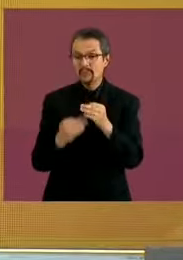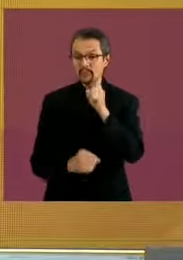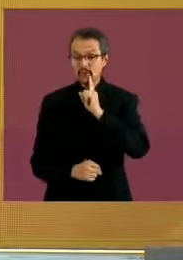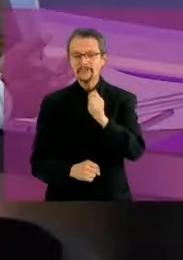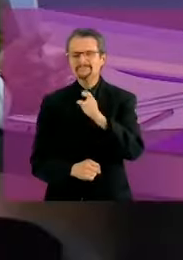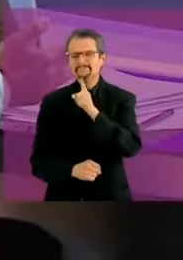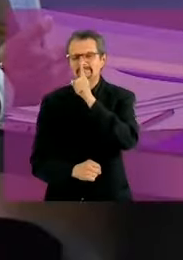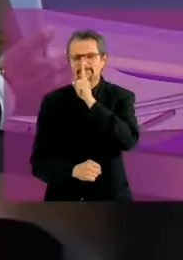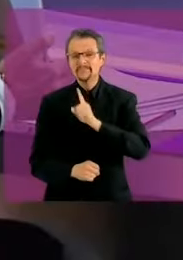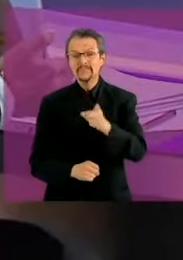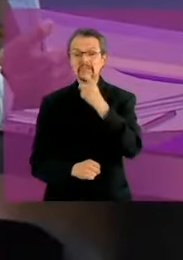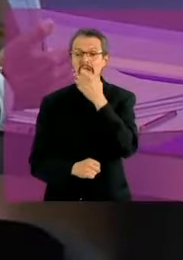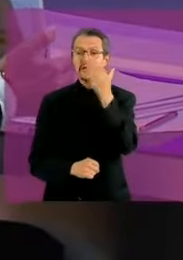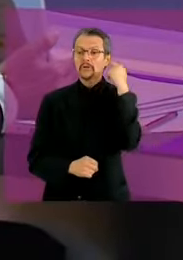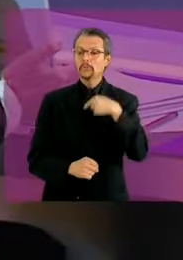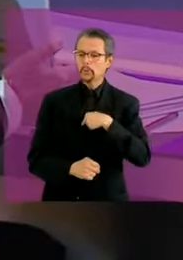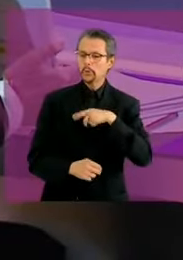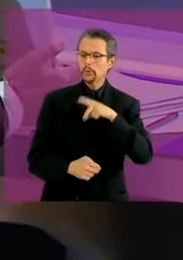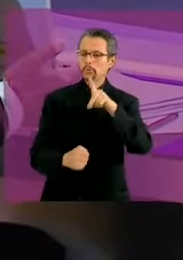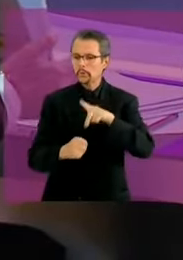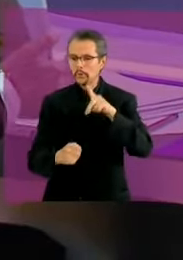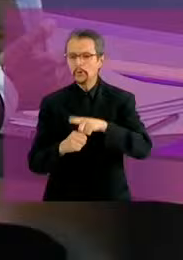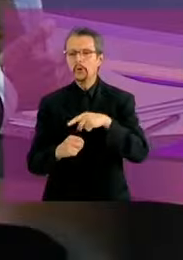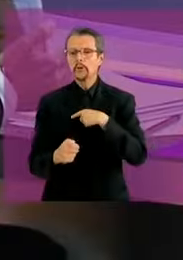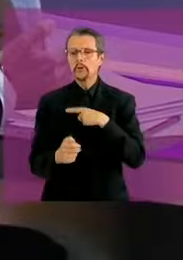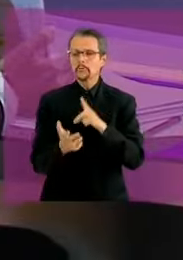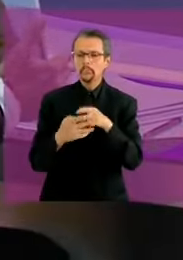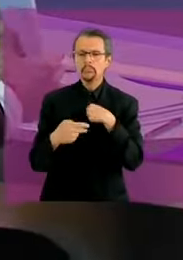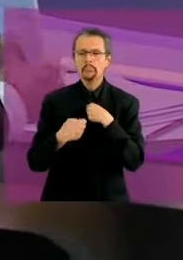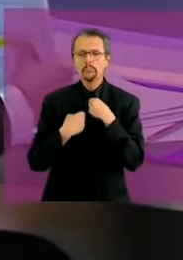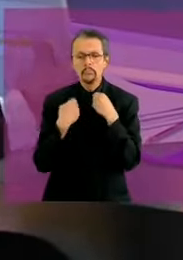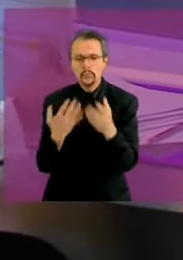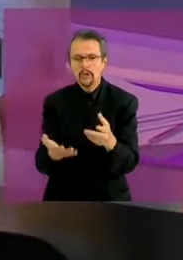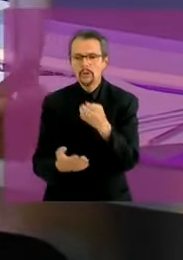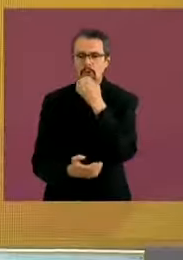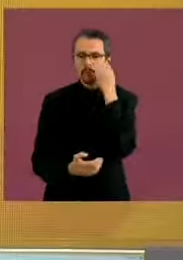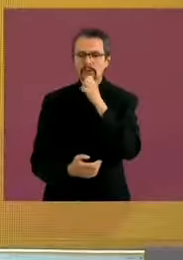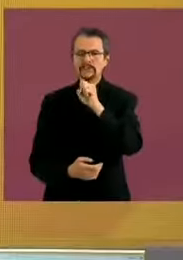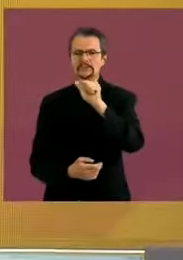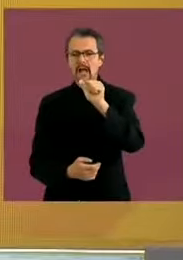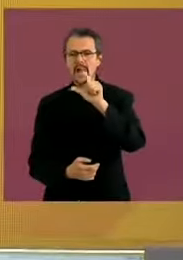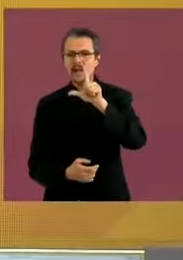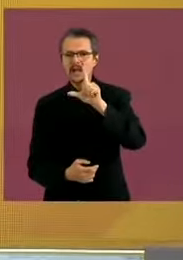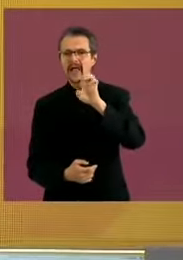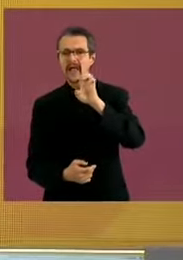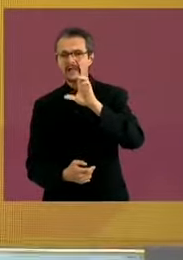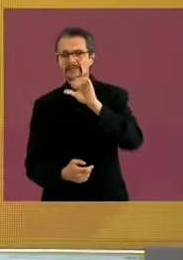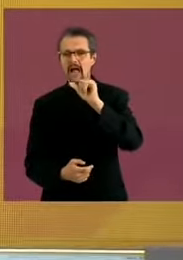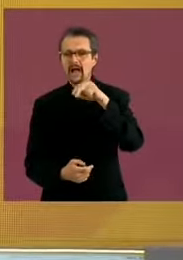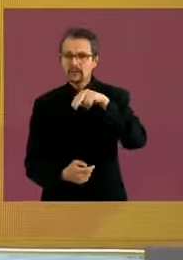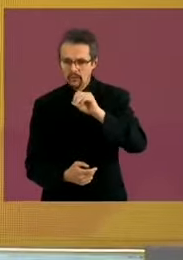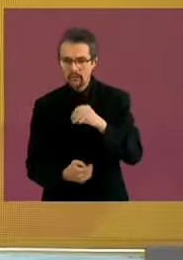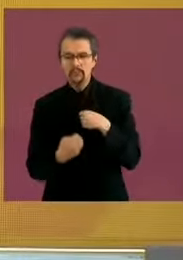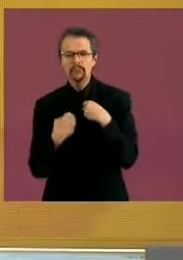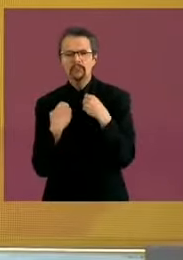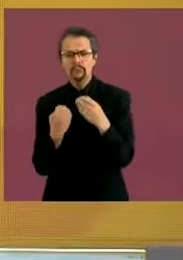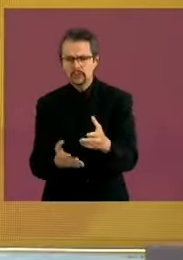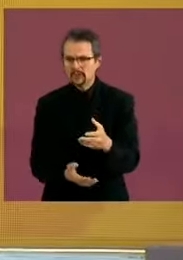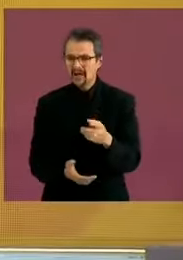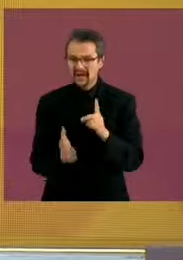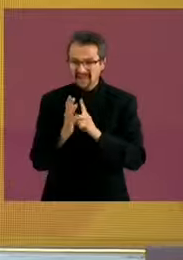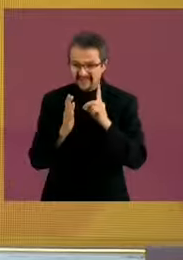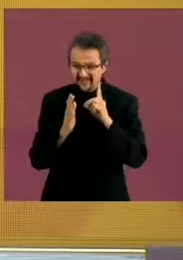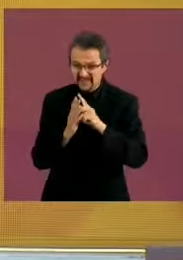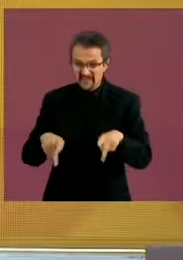su departamento al colegio salesiano. No solamente no lo vendió, sino que, no solamente no lo donó, sino que lo vendió a la